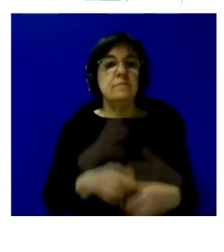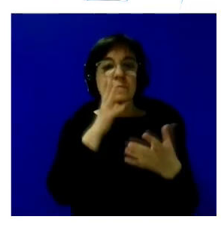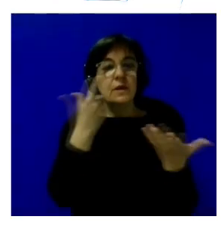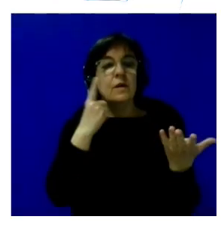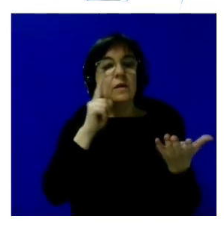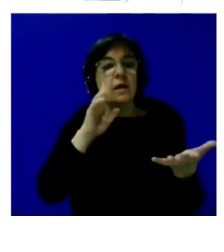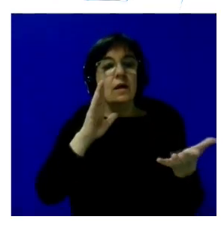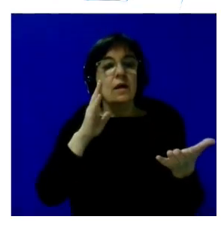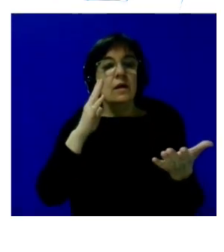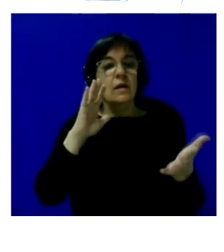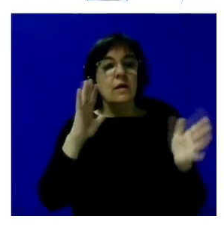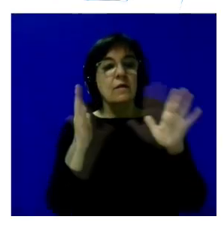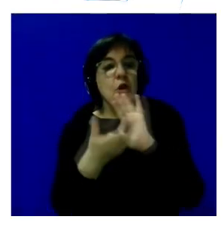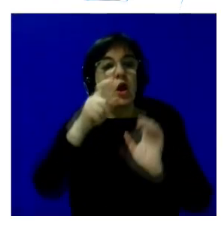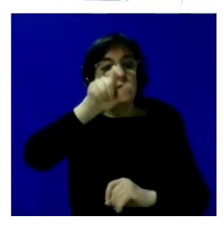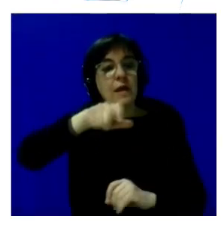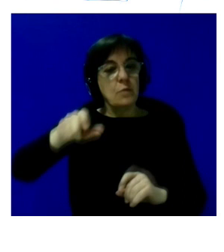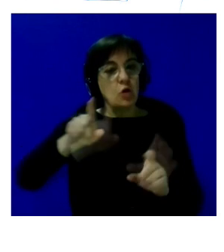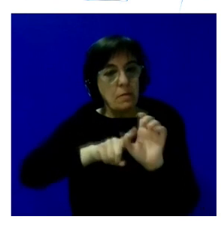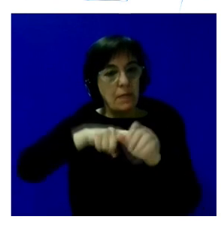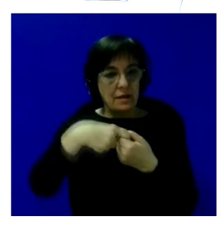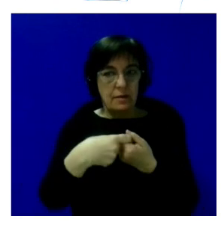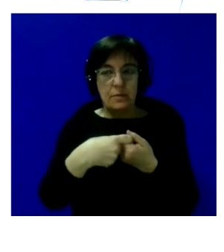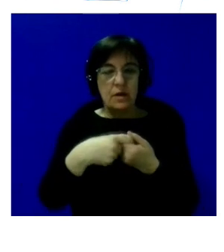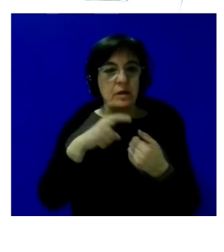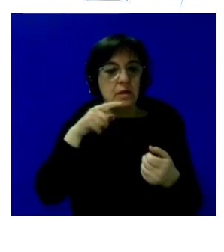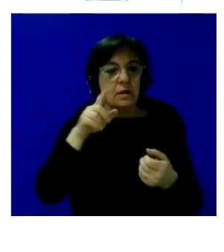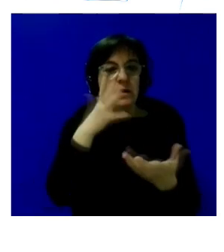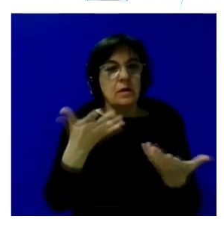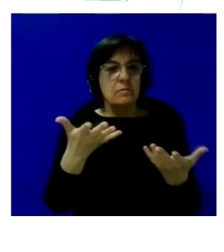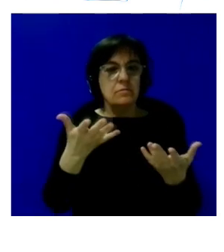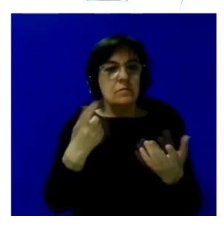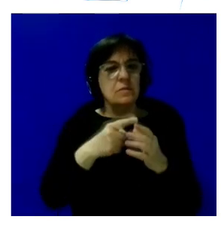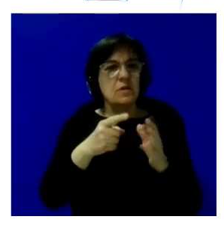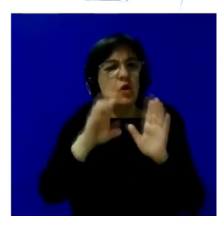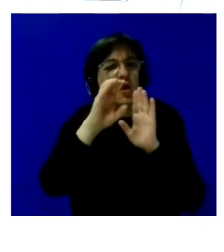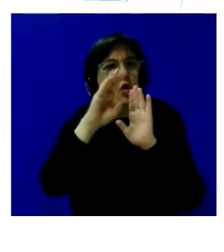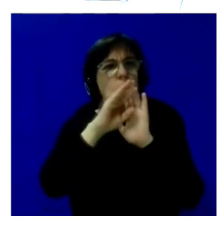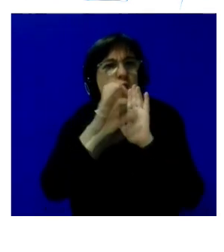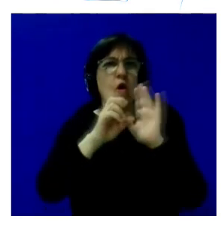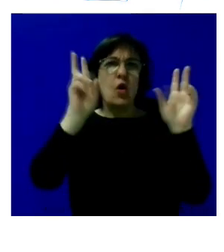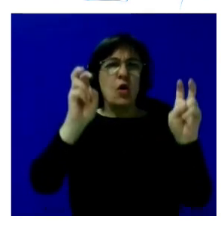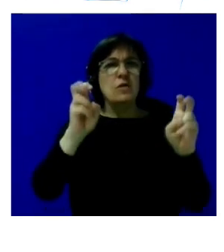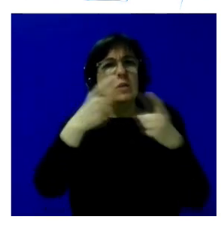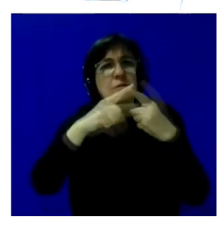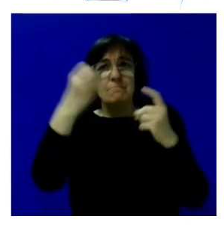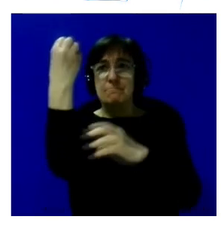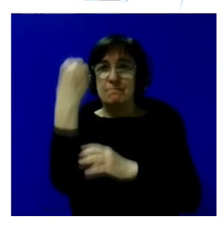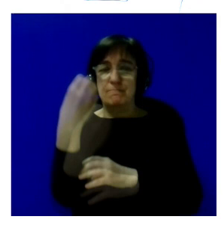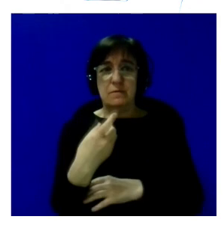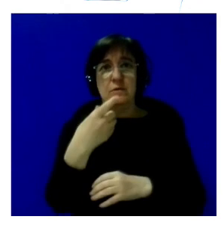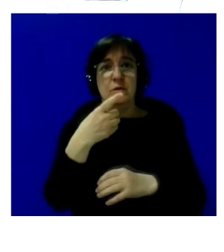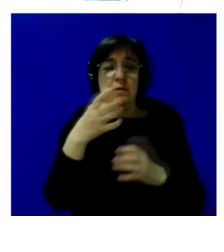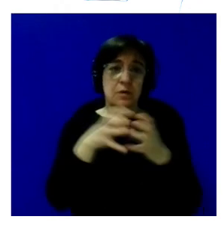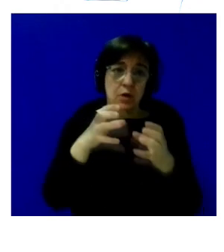personas de las participantes en torno a un código también verde ámbar o rojo de si se obtenía un buen